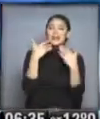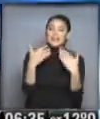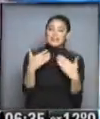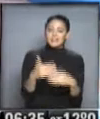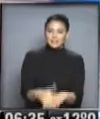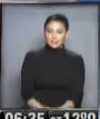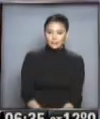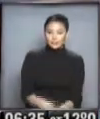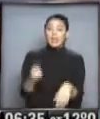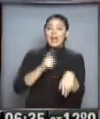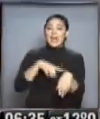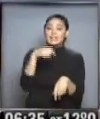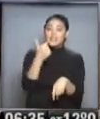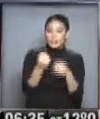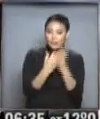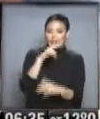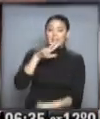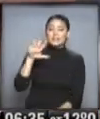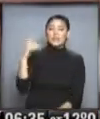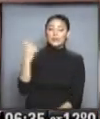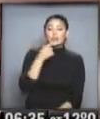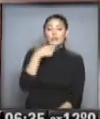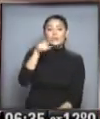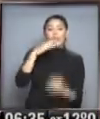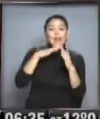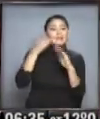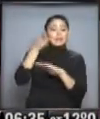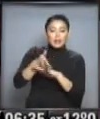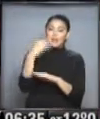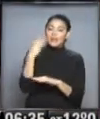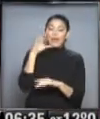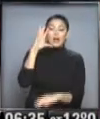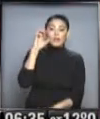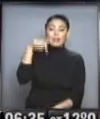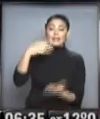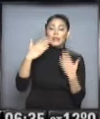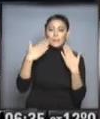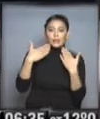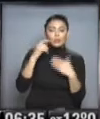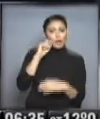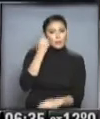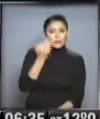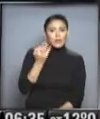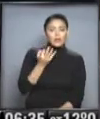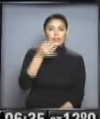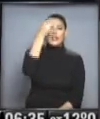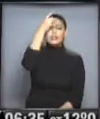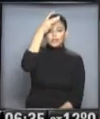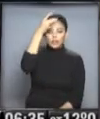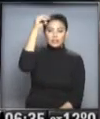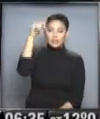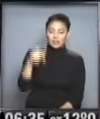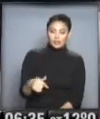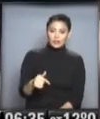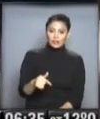muchas gracias. 6 y 35 de la mañana, si está por salir de su casa, tenga en cuenta que la temperatura realmente está muy agradable. 12 grados la